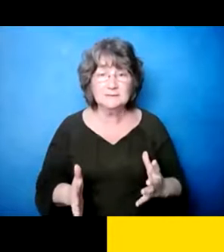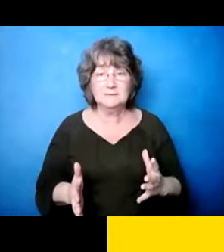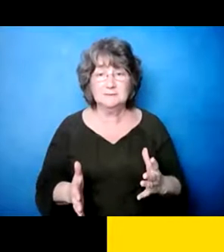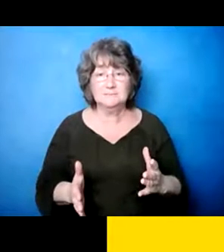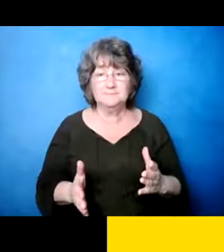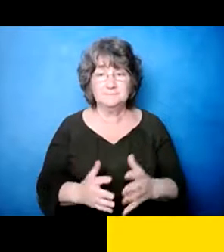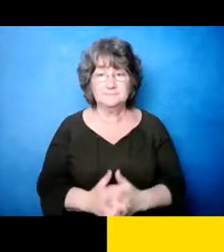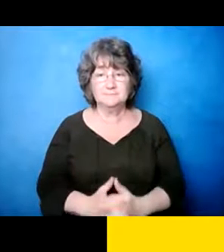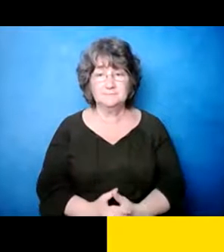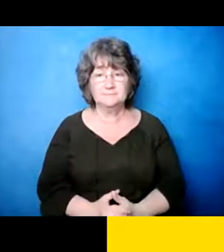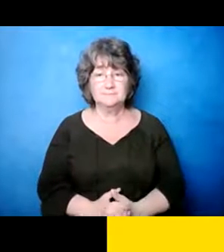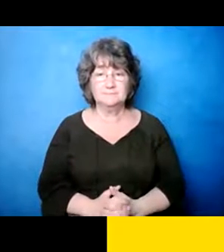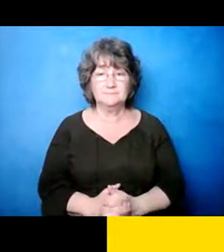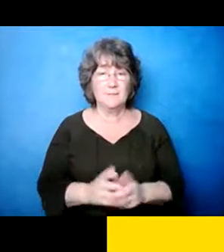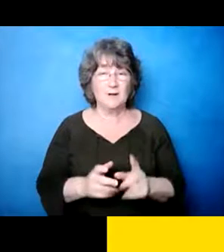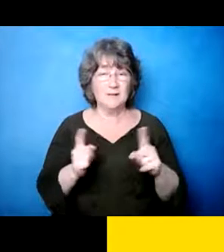dificultades debe ir a ver un terapista.